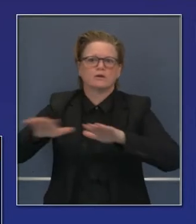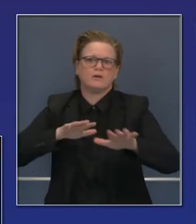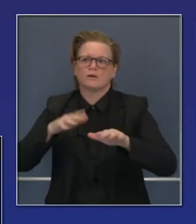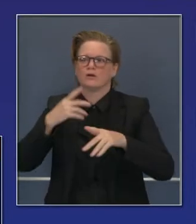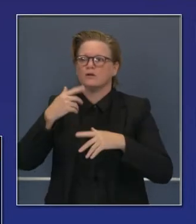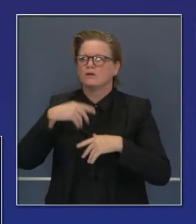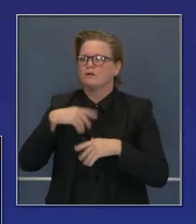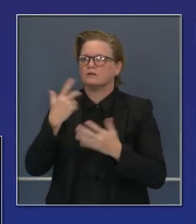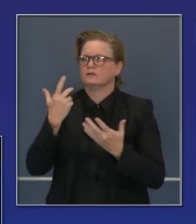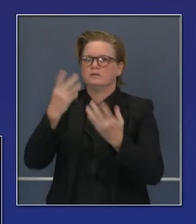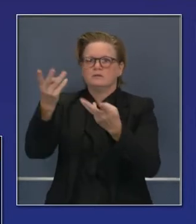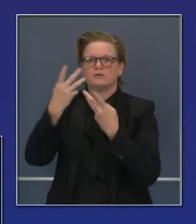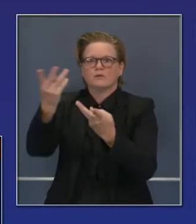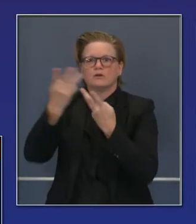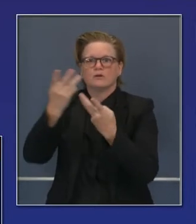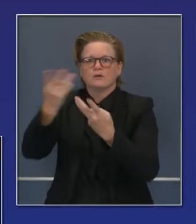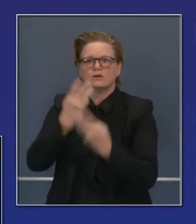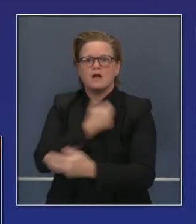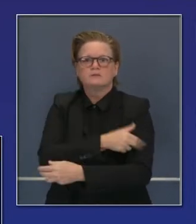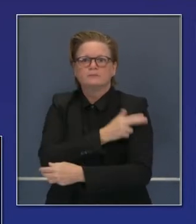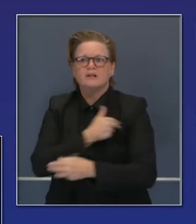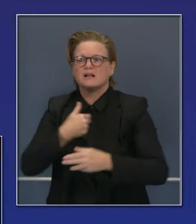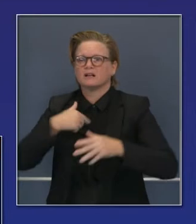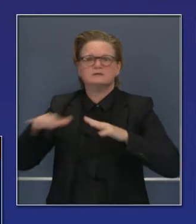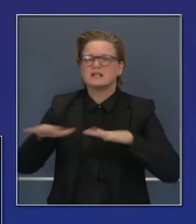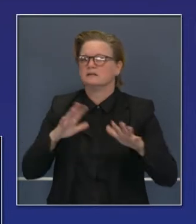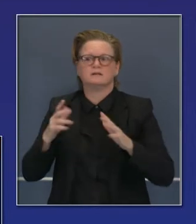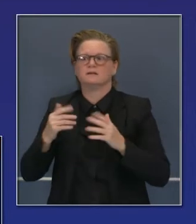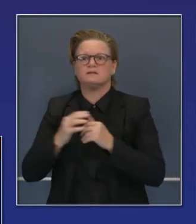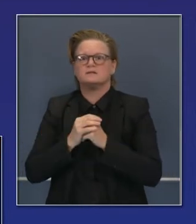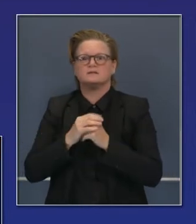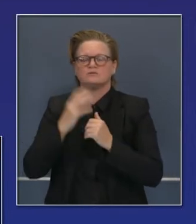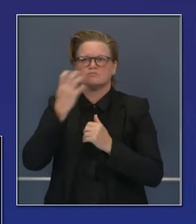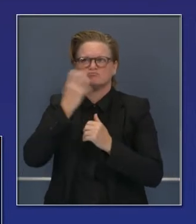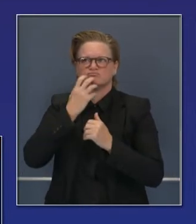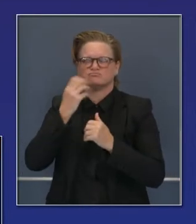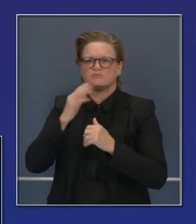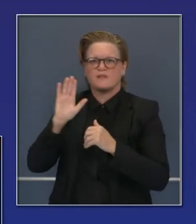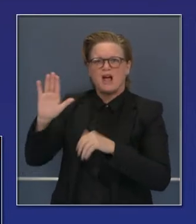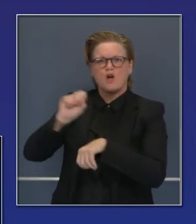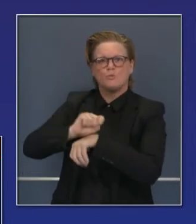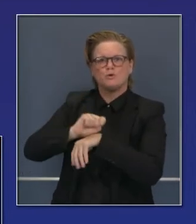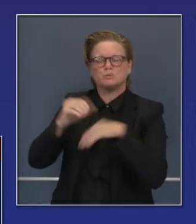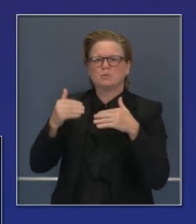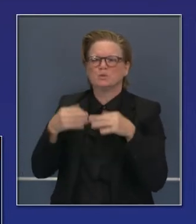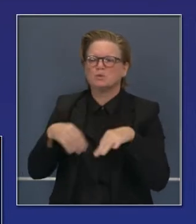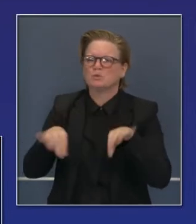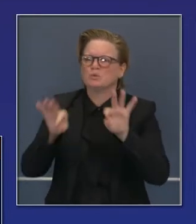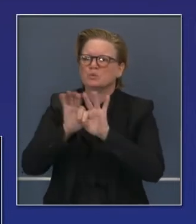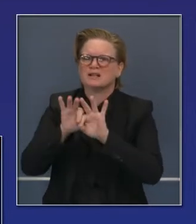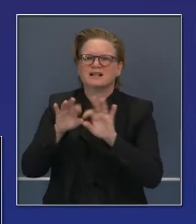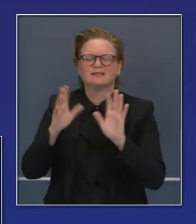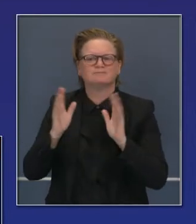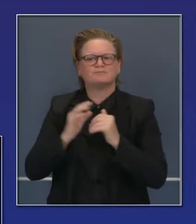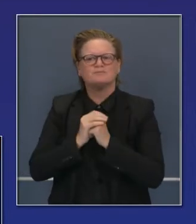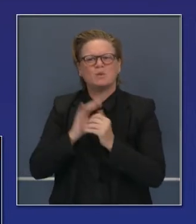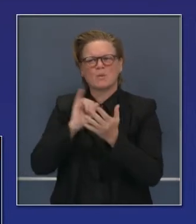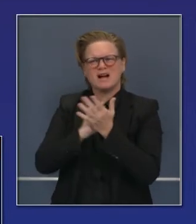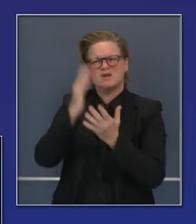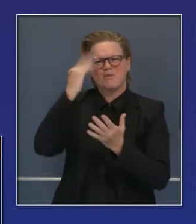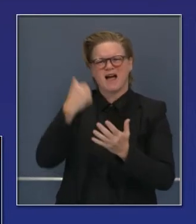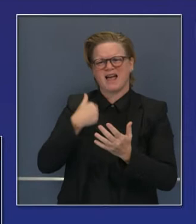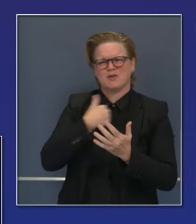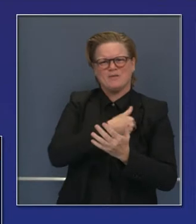de batalla contra COVID-19 y esto es un reto enorme para ellos. Y por eso estamos proporcionando